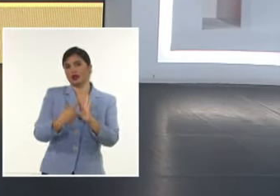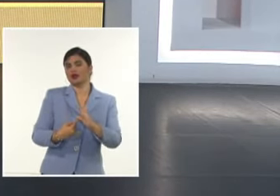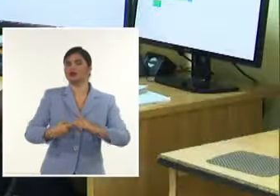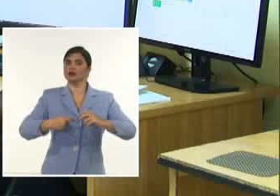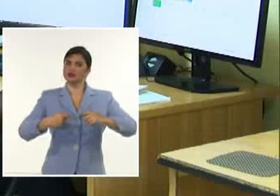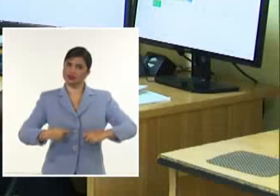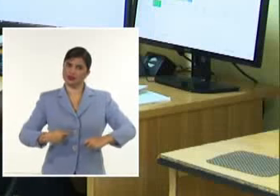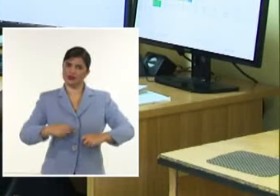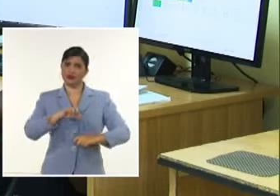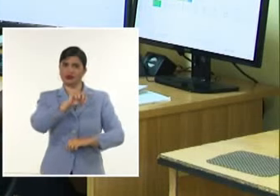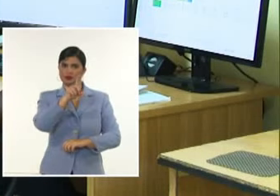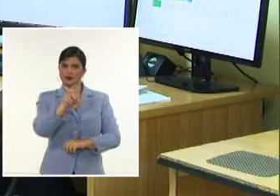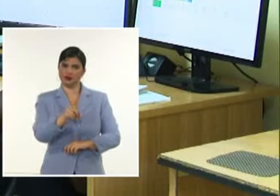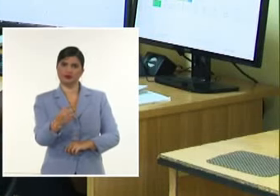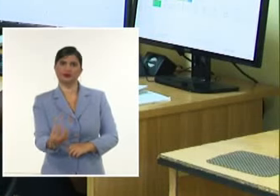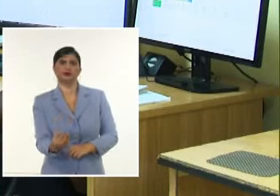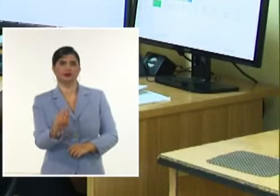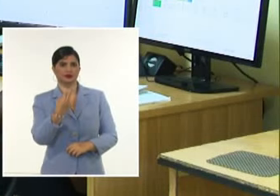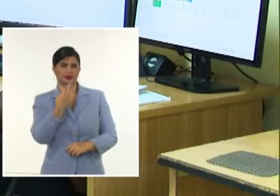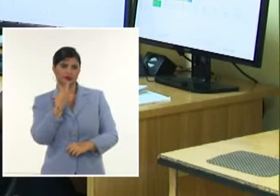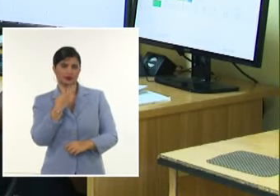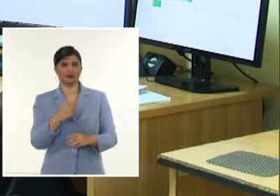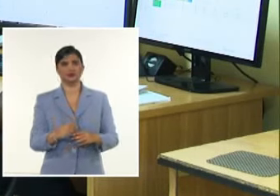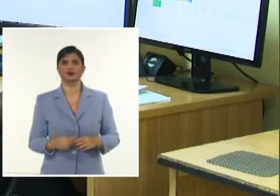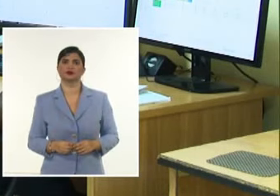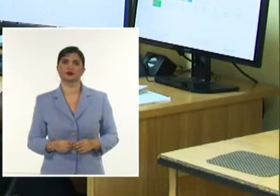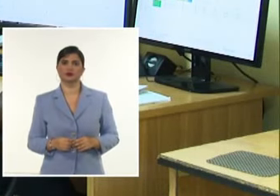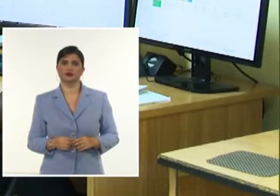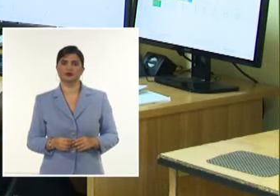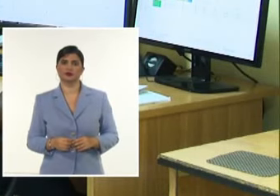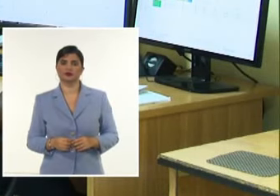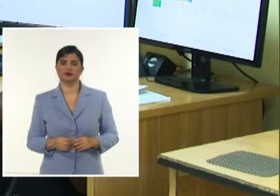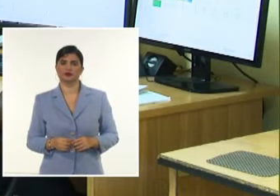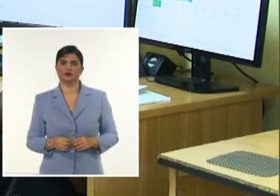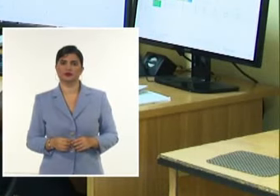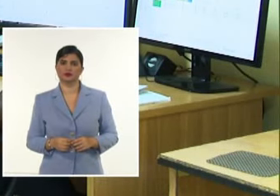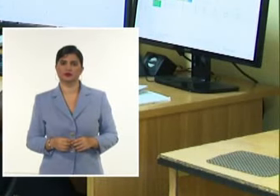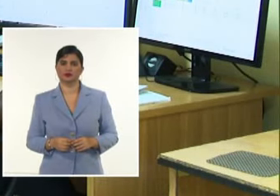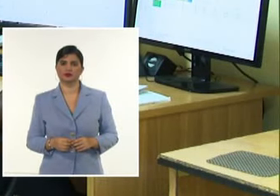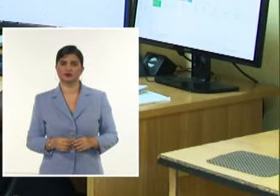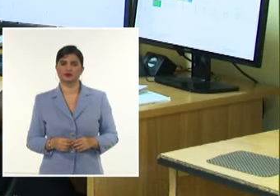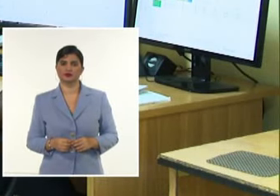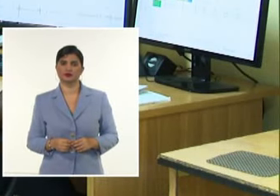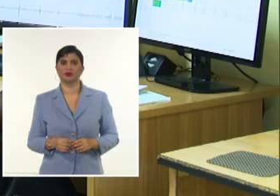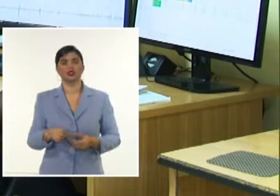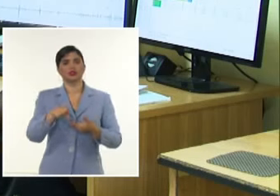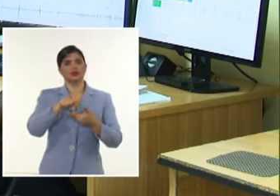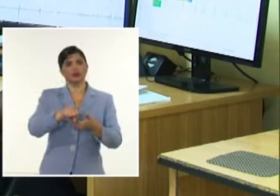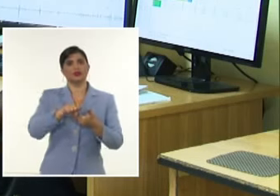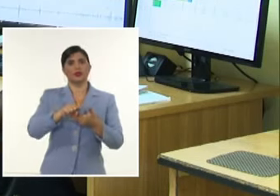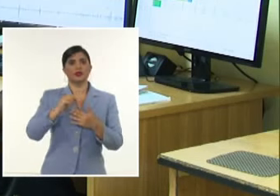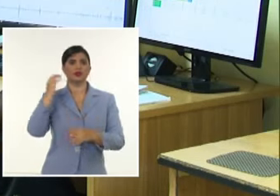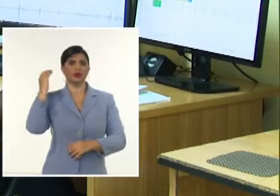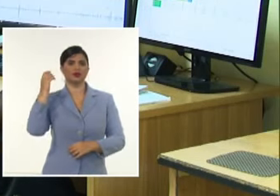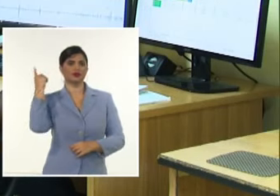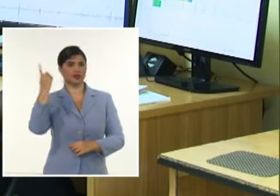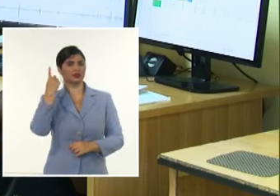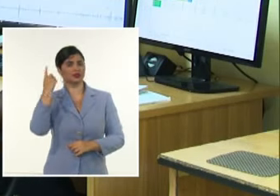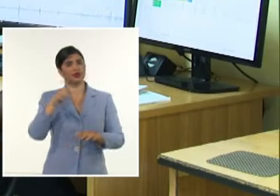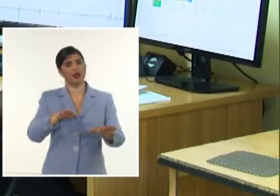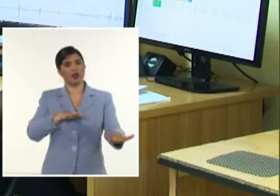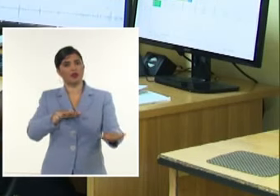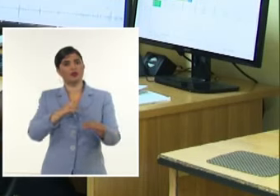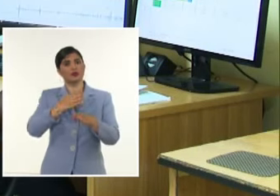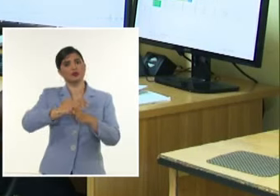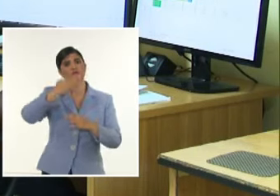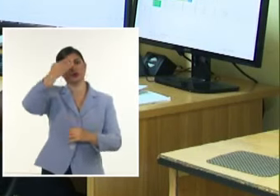Si Adiel Para terminar el pase A nuestra estación central De servicio sismológico nacional Radicada En Santiago de Cuba Queremos